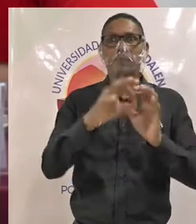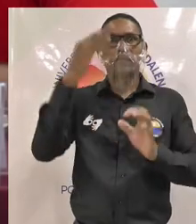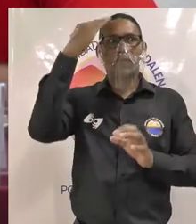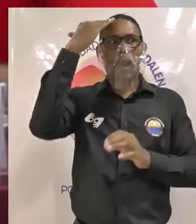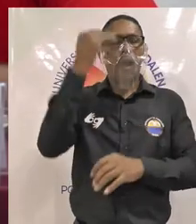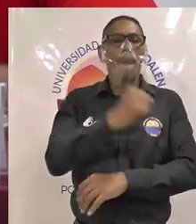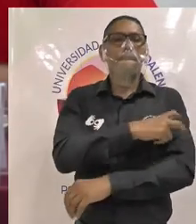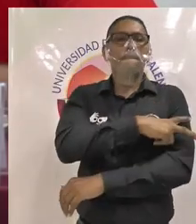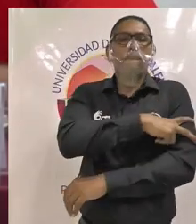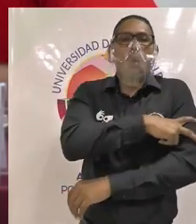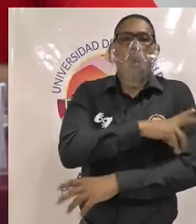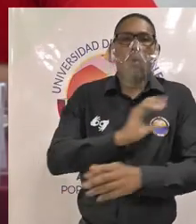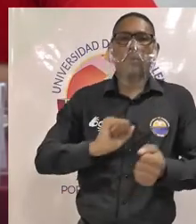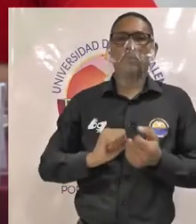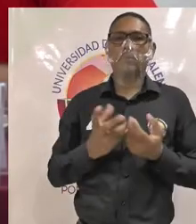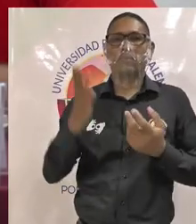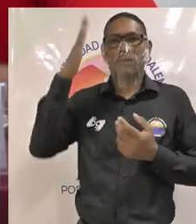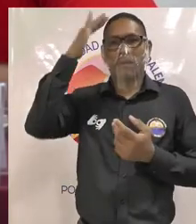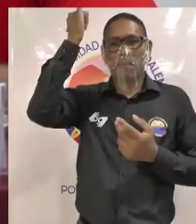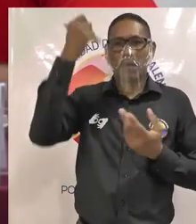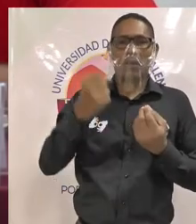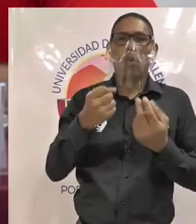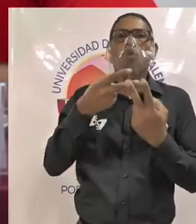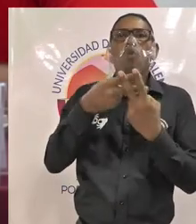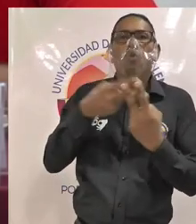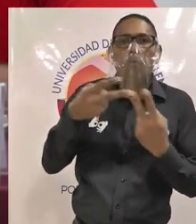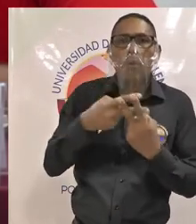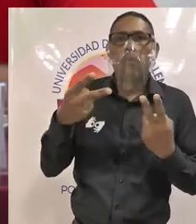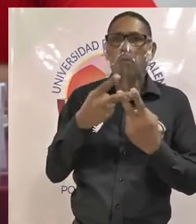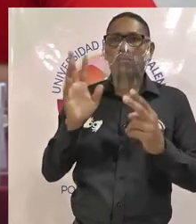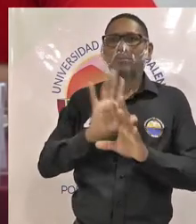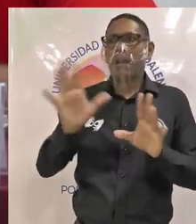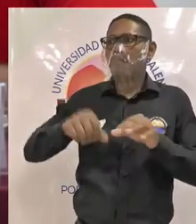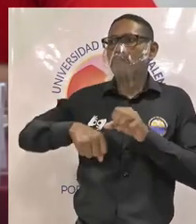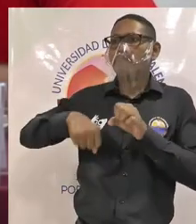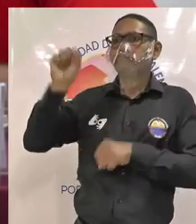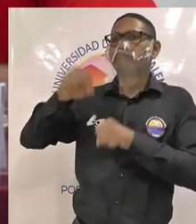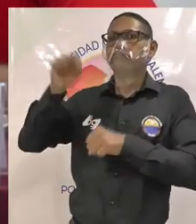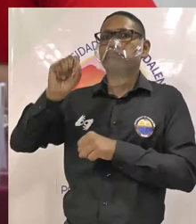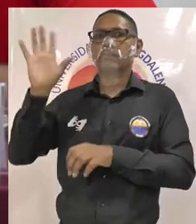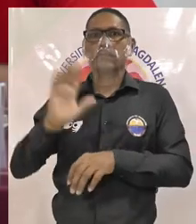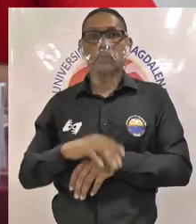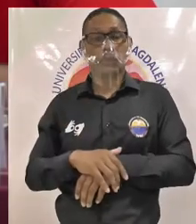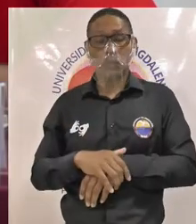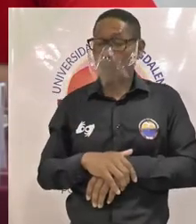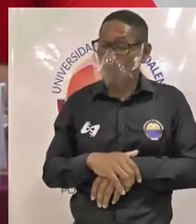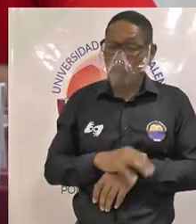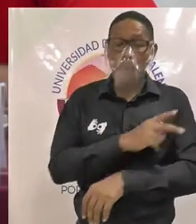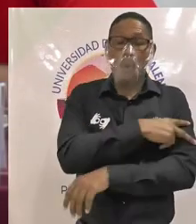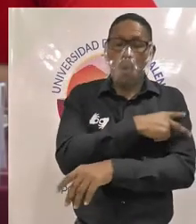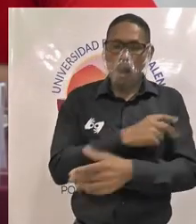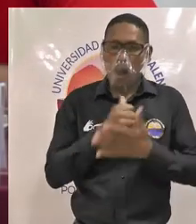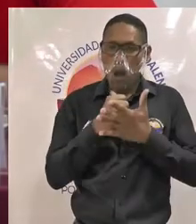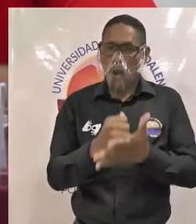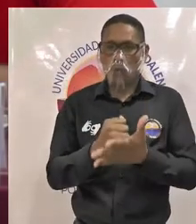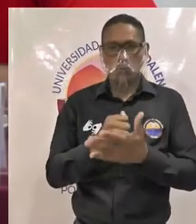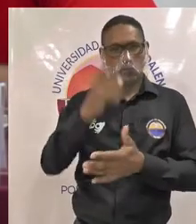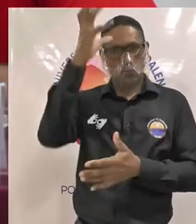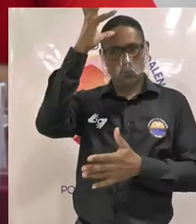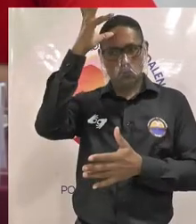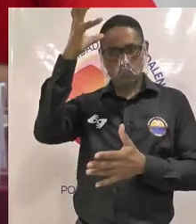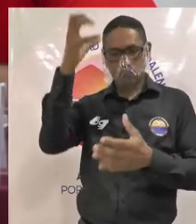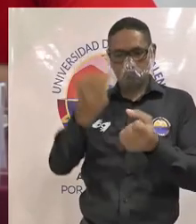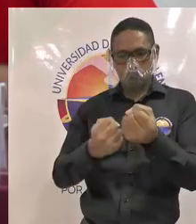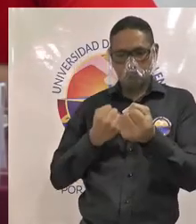académicos son solo para ganar asignaturas de cálculos de números los monitores académicos son para afianzar conocimientos que a la larga